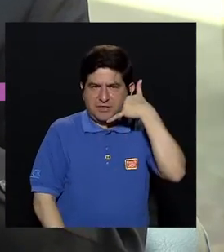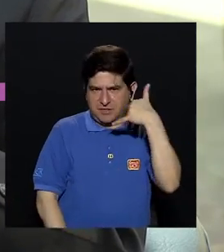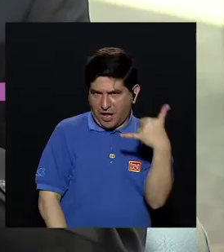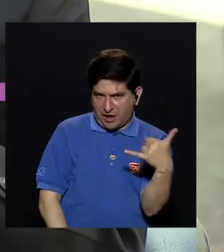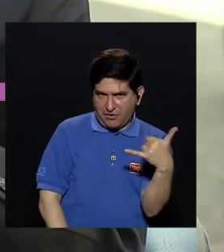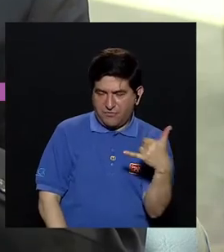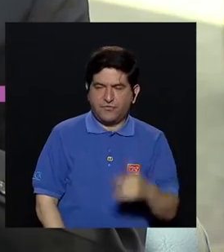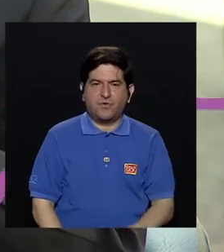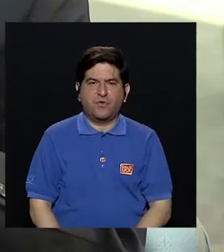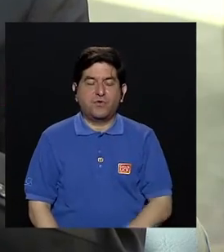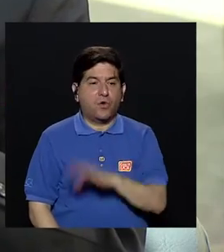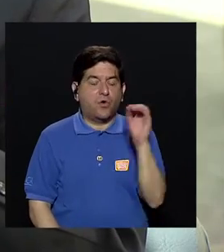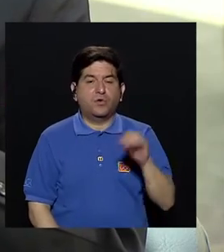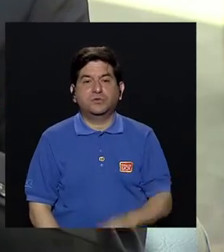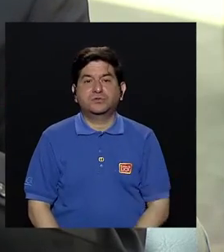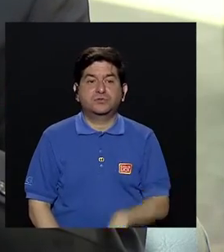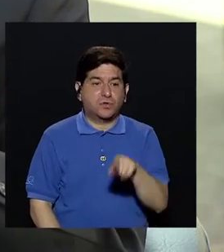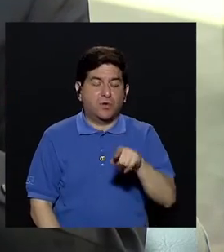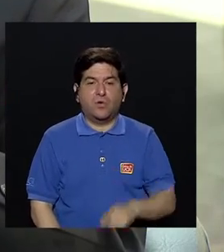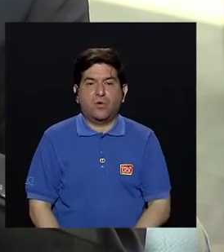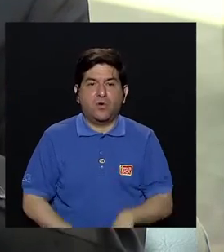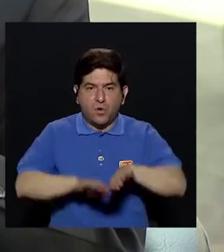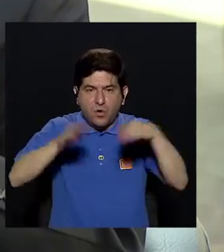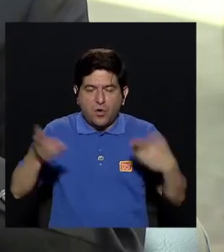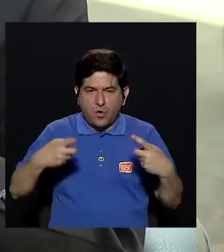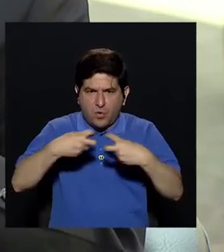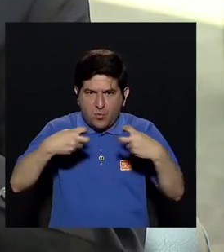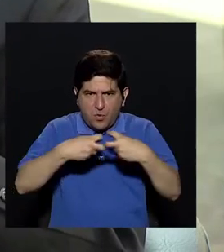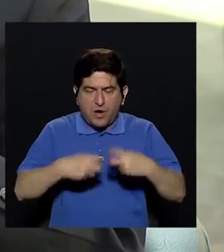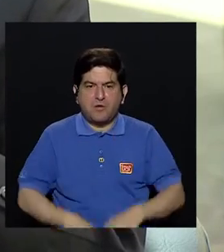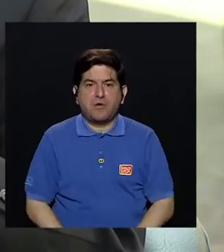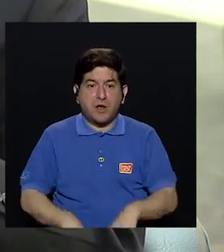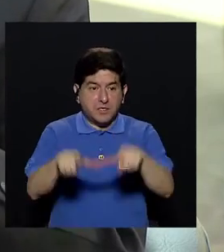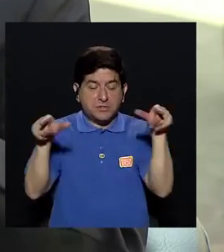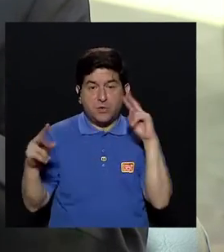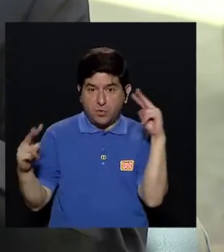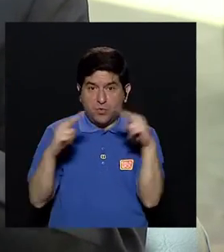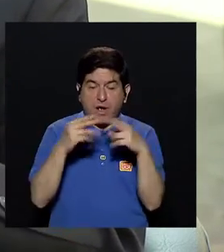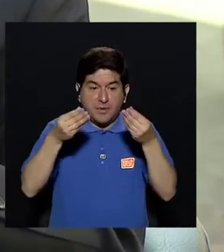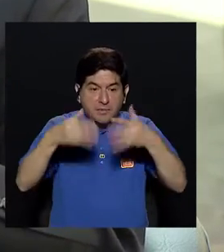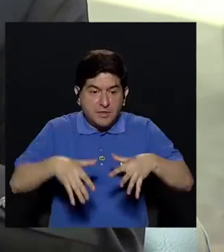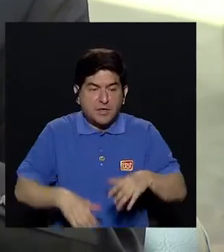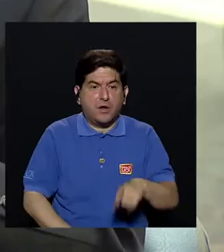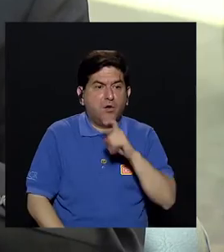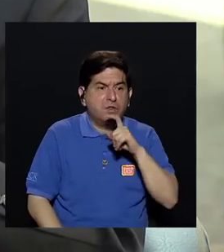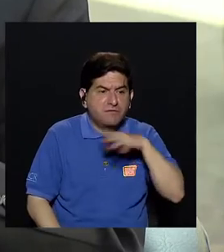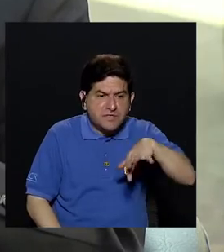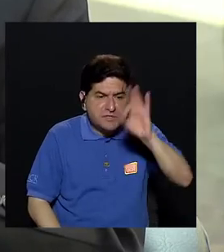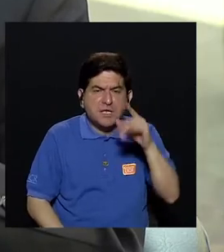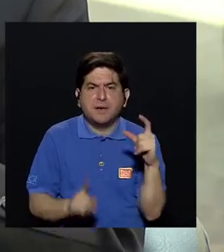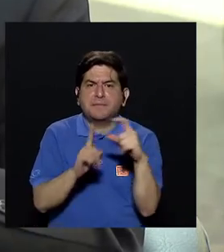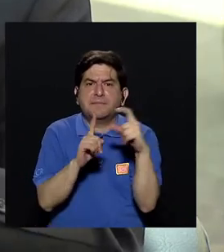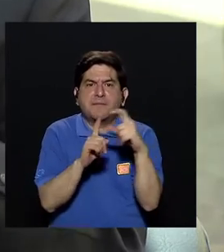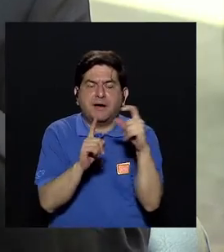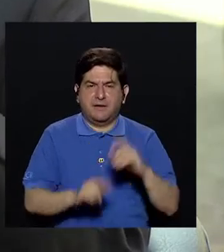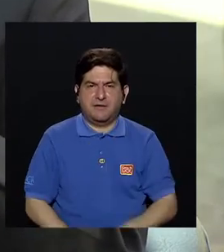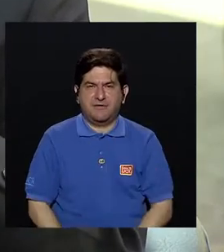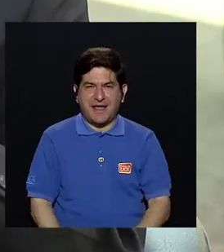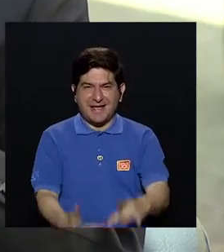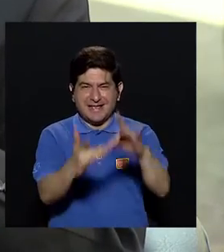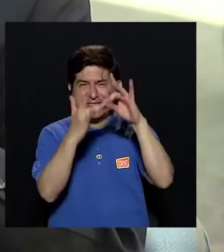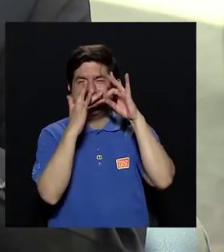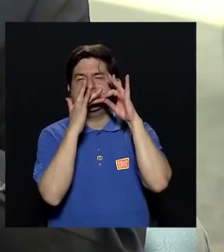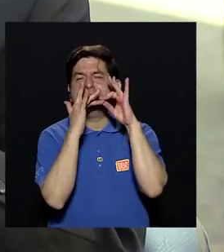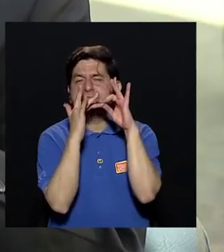teléfono, los electrodomésticos, perderse en lugares conocidos, dificultad para encontrar palabras y